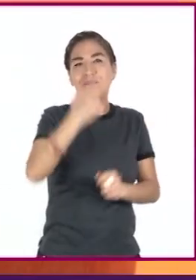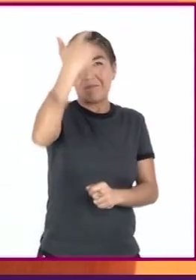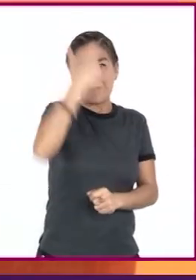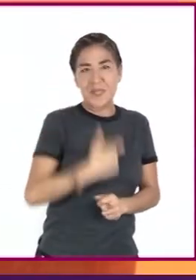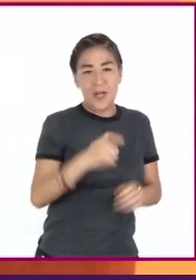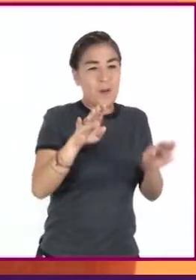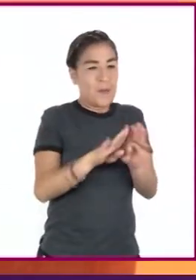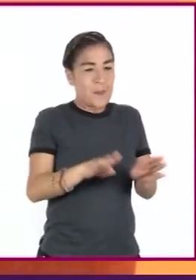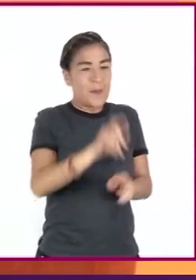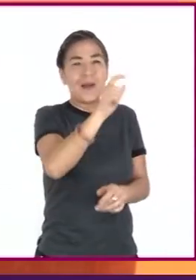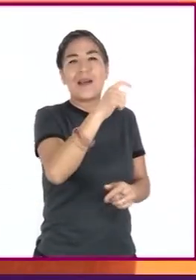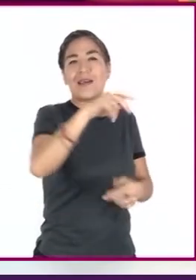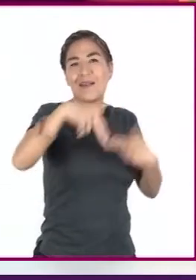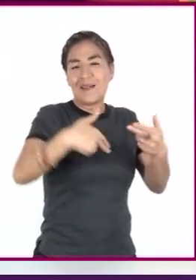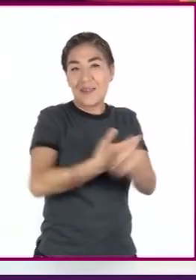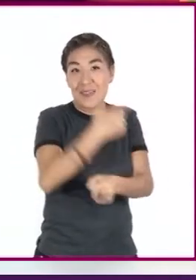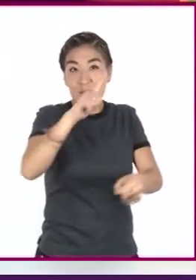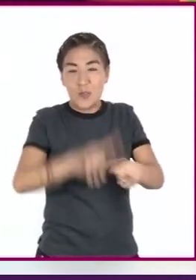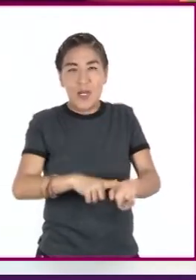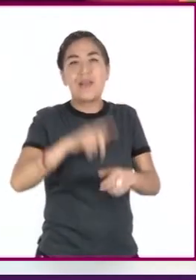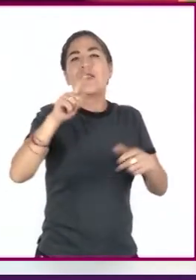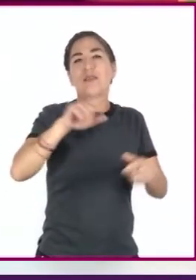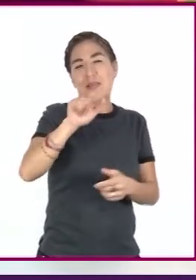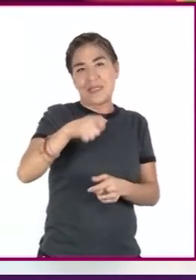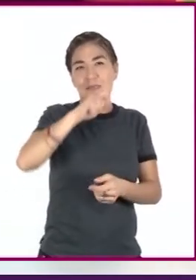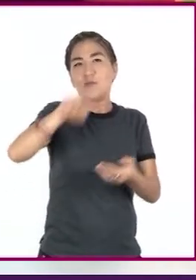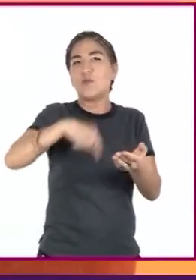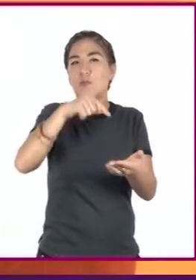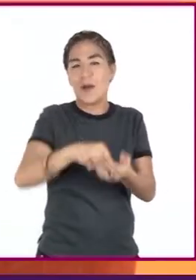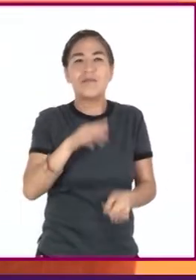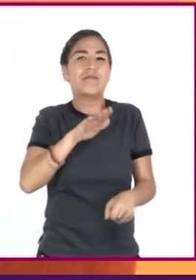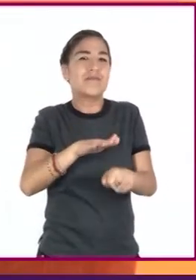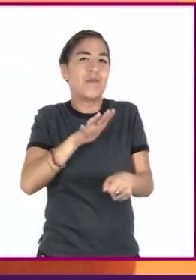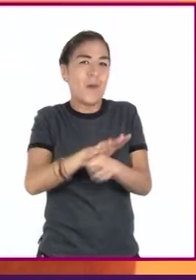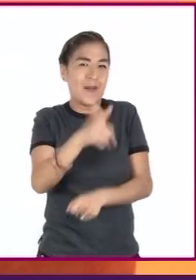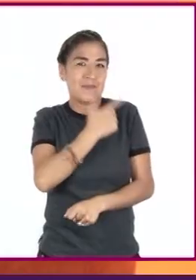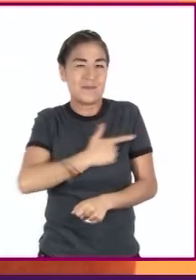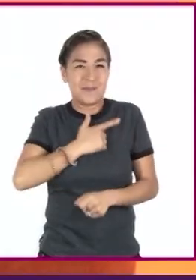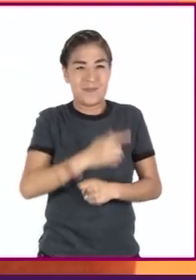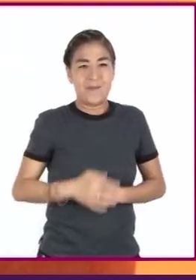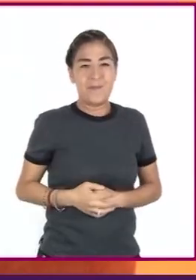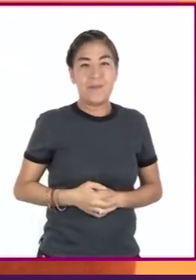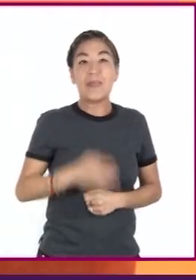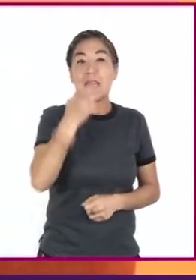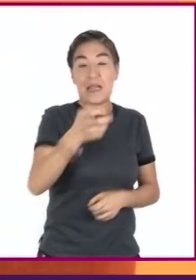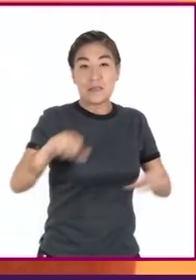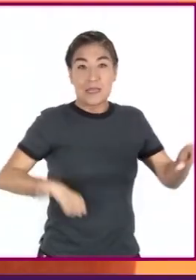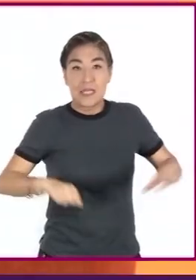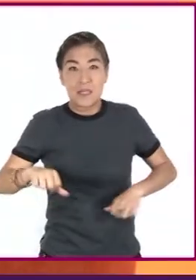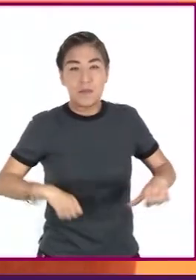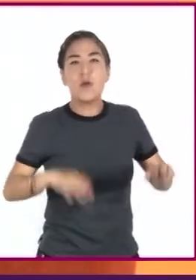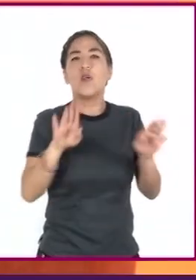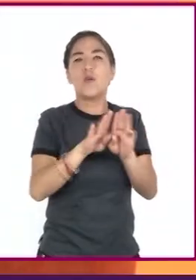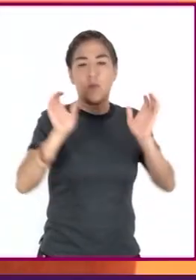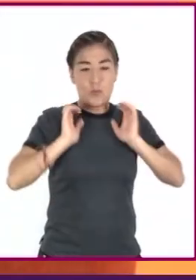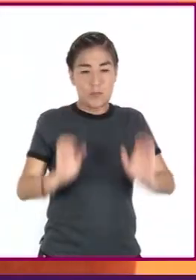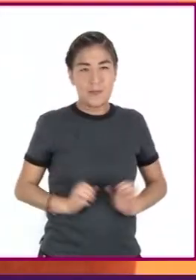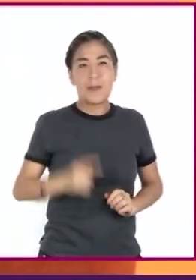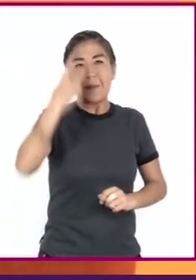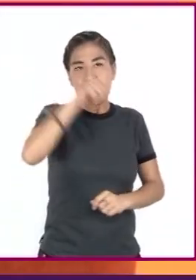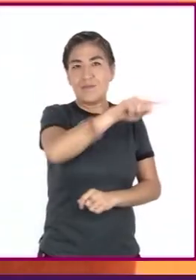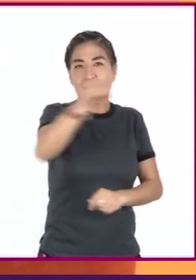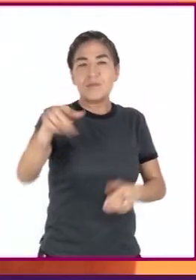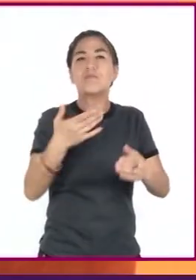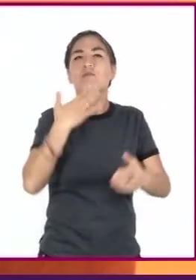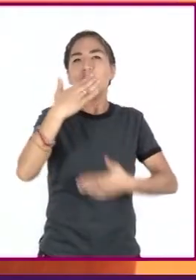y nacional. Como pueden observar, la actividad física incide en el desarrollo de su corporalidad,